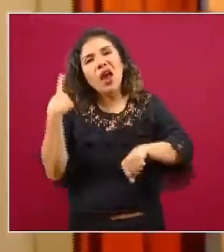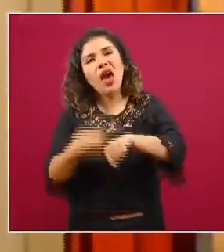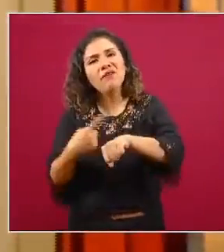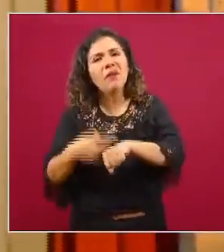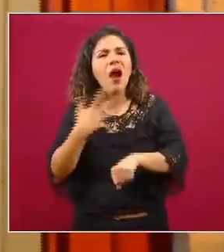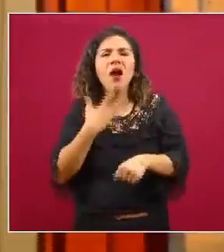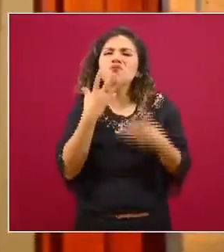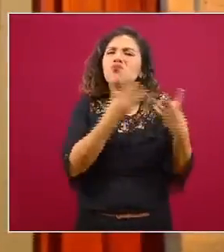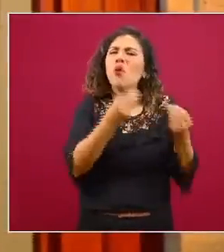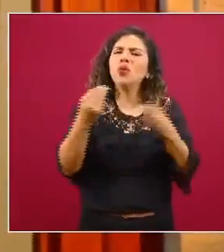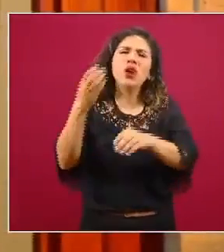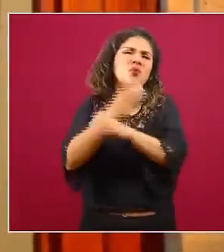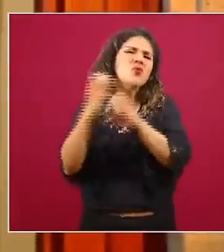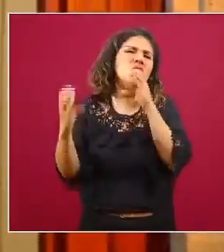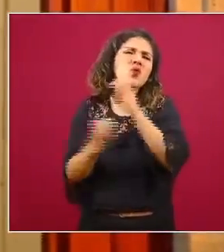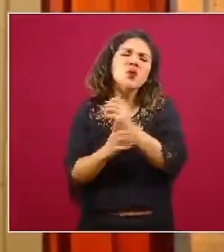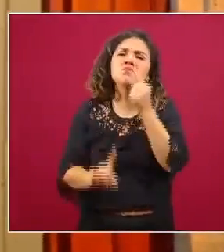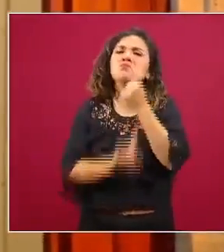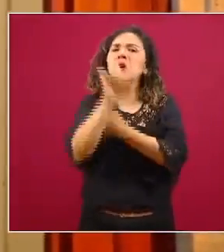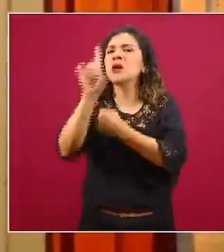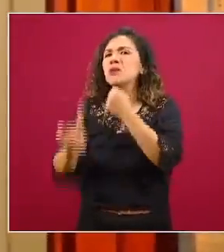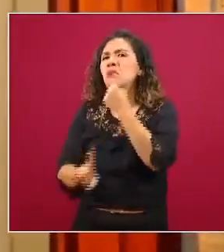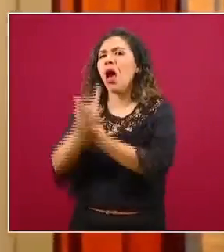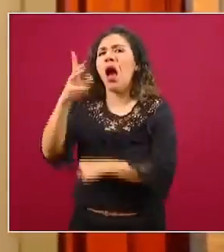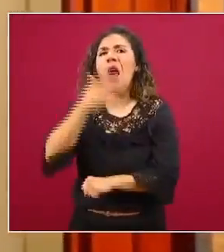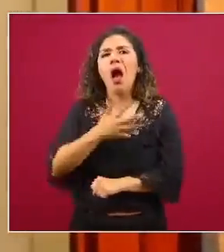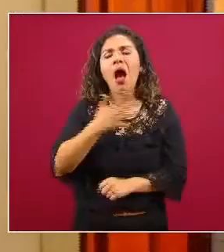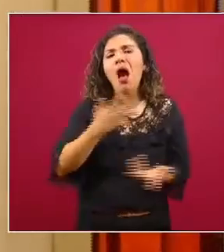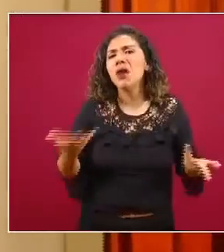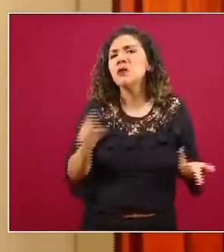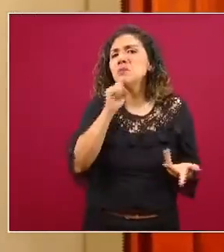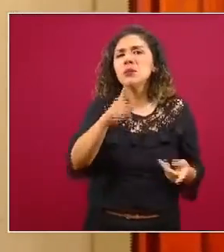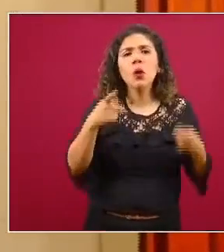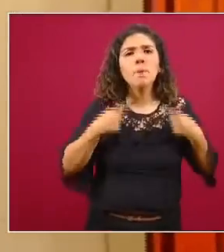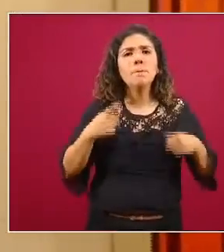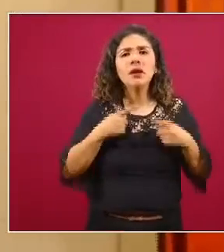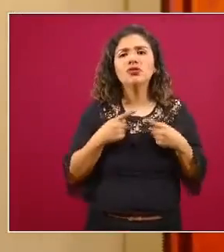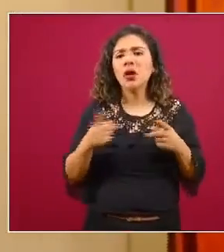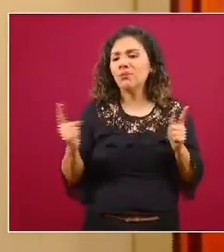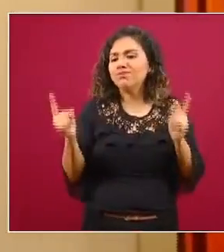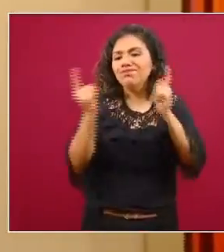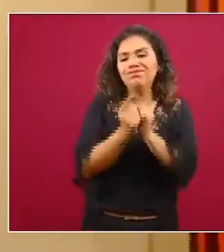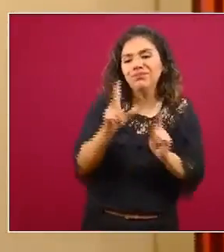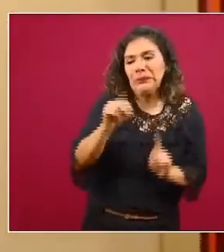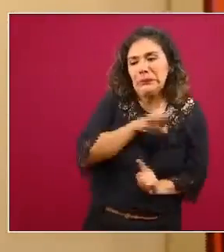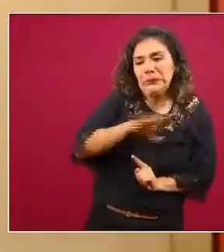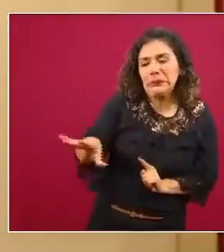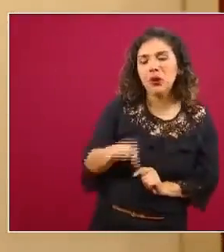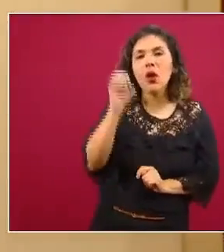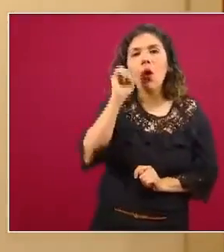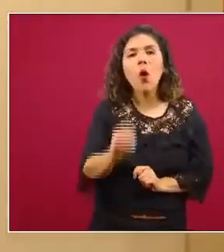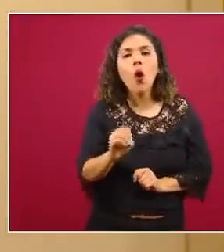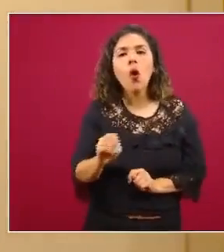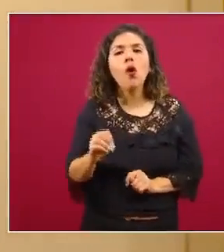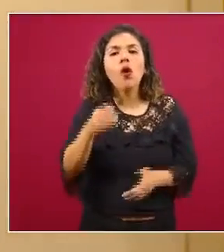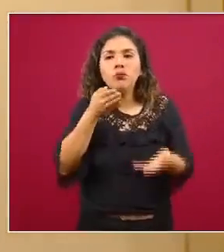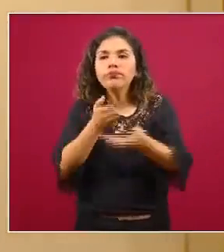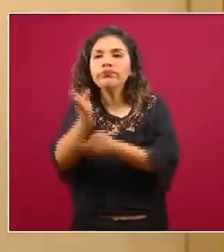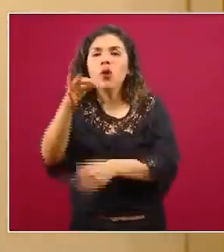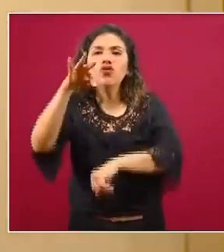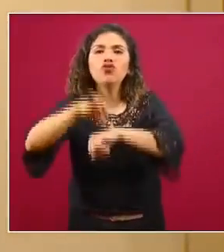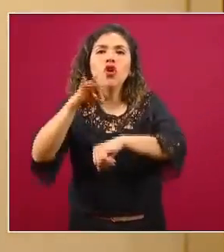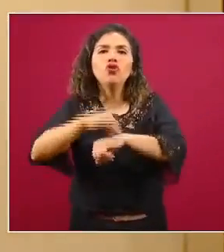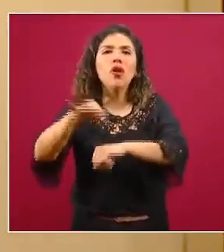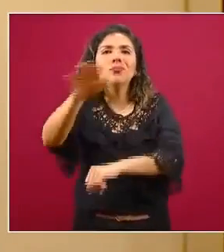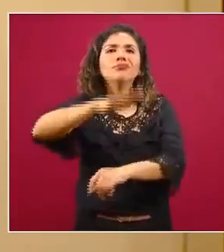suceden muchas cosas suceden muchas cosas en las que puede ser que los mismos individuos no se acerquen o que los servicios de salud